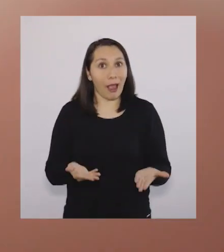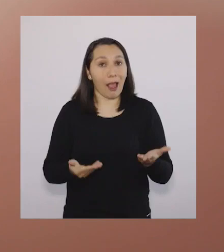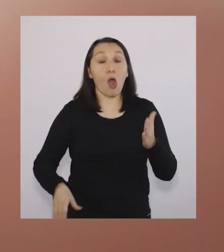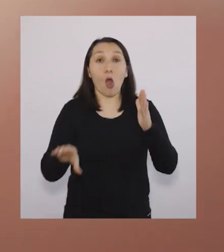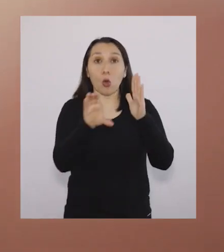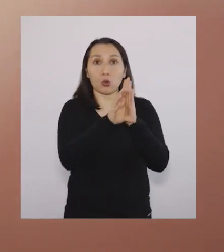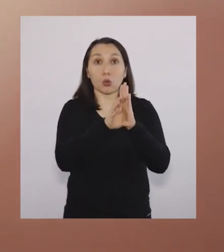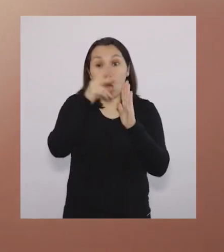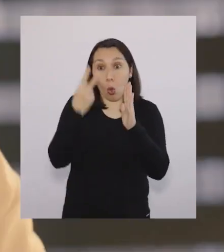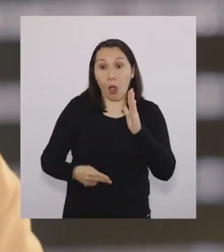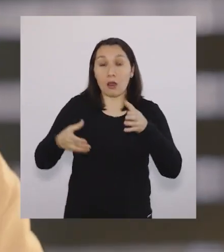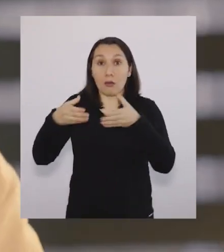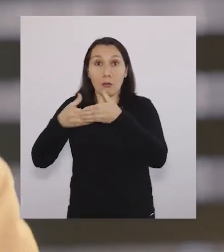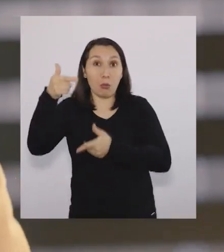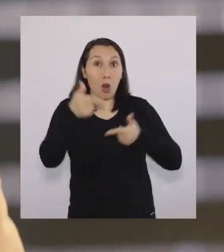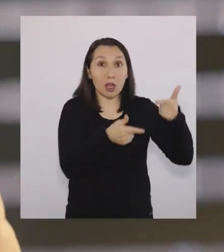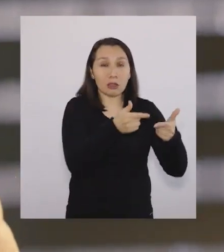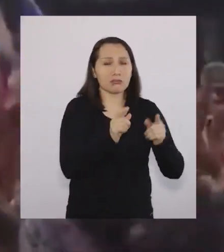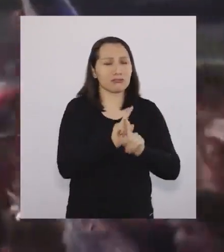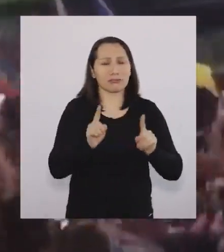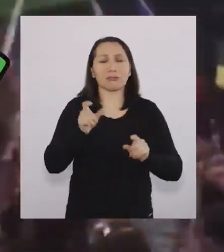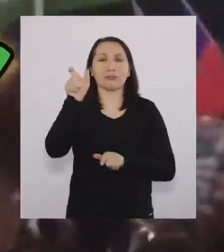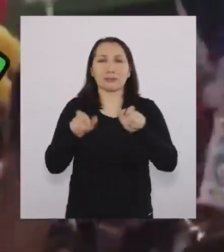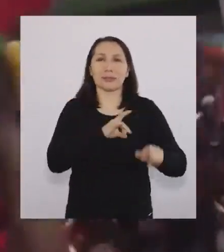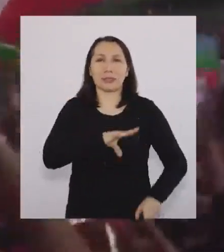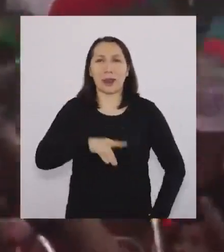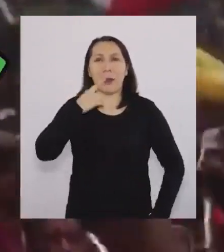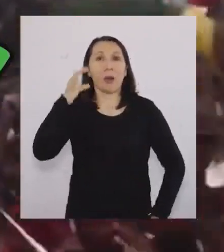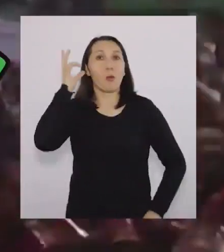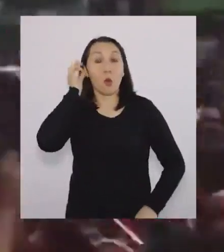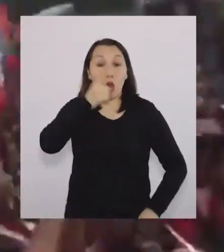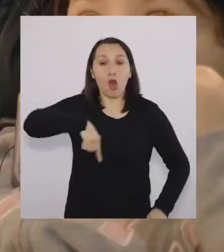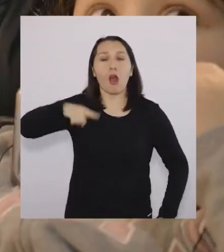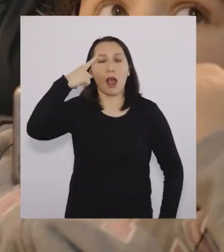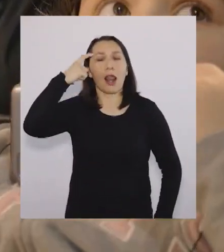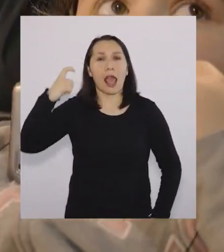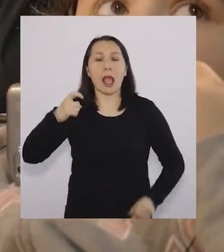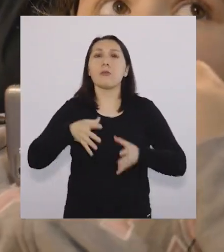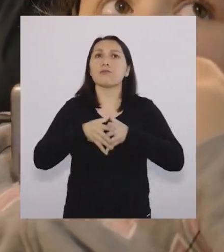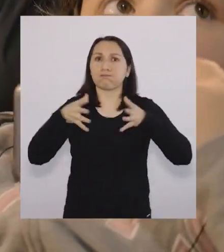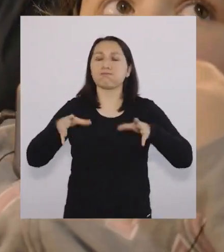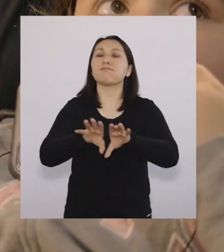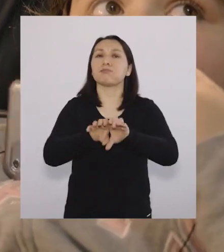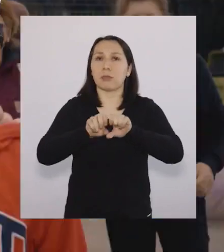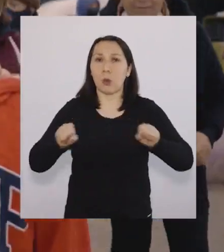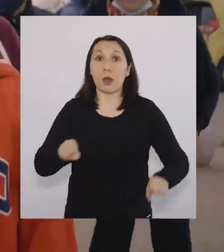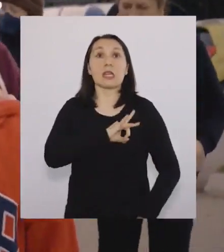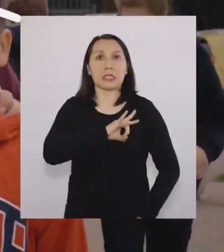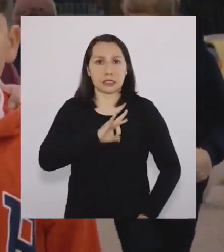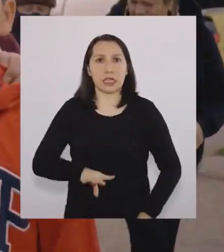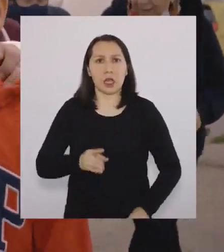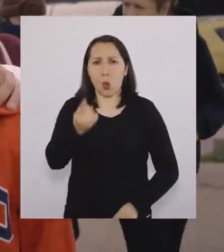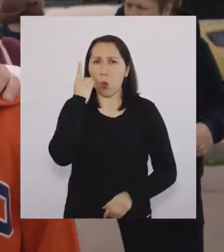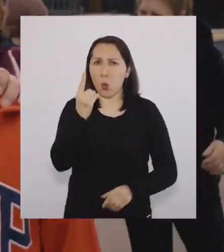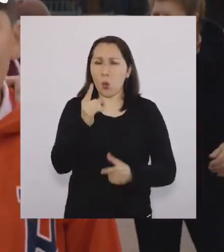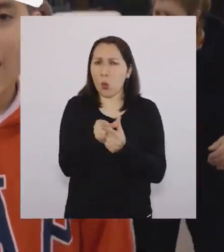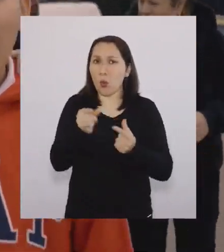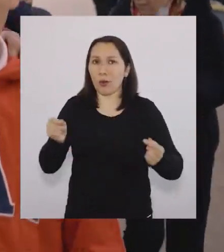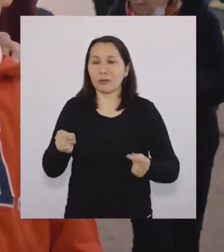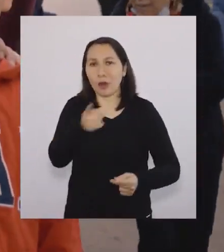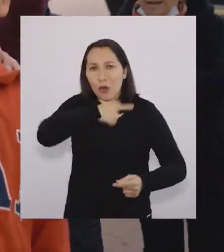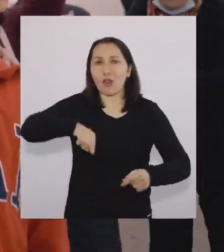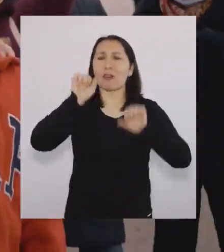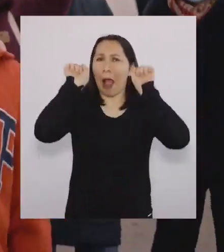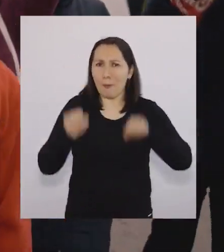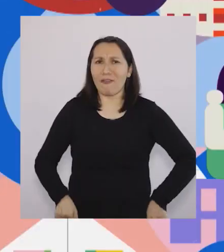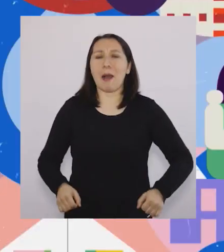Esta constitución no es de un partido, es de las chilenas y chilenos, quienes creemos en los grandes acuerdos. Porque Chile es uno